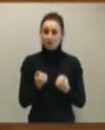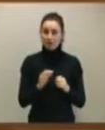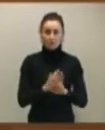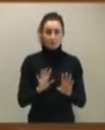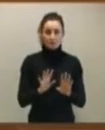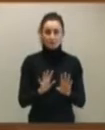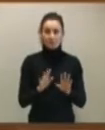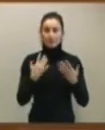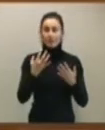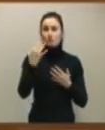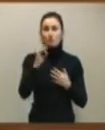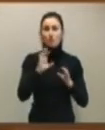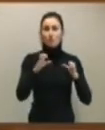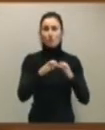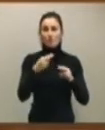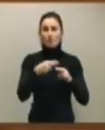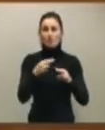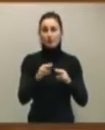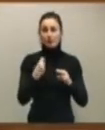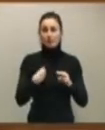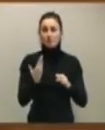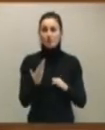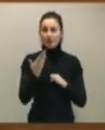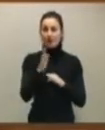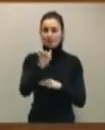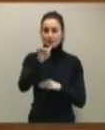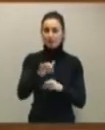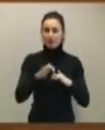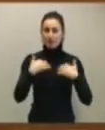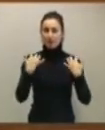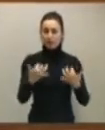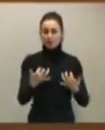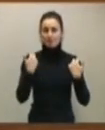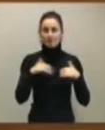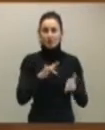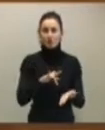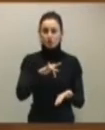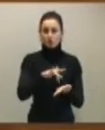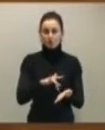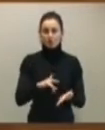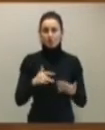el único partido de los que está representado hoy aquí en esta Cámara que llevaba en su